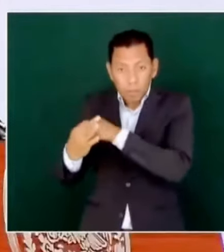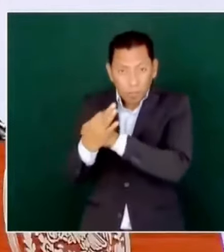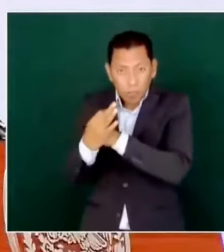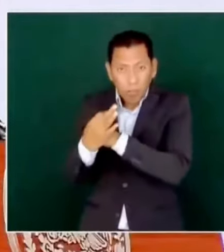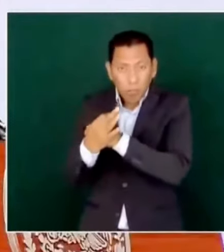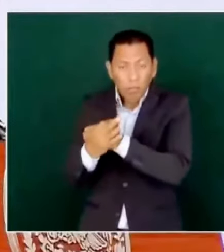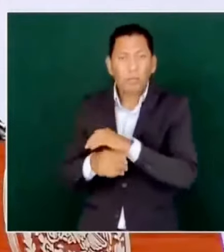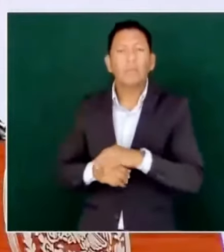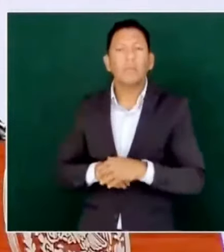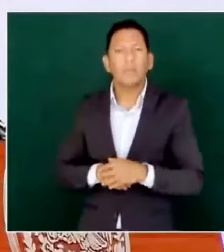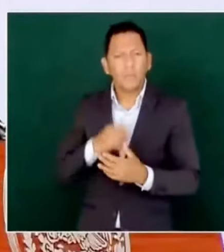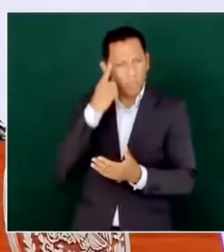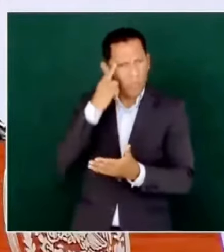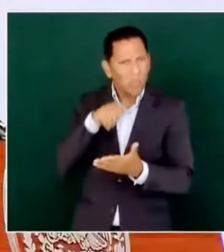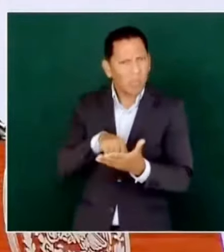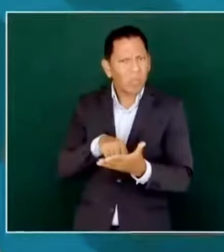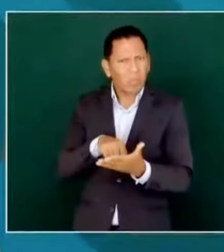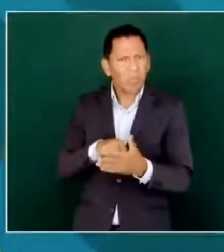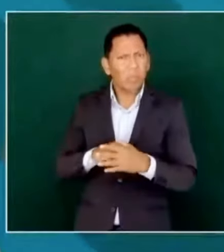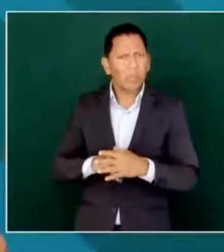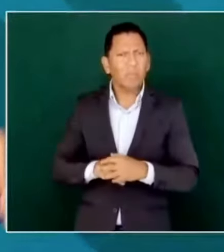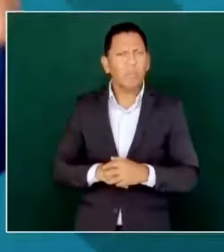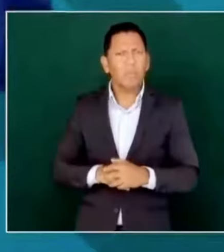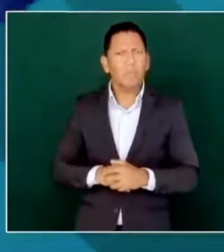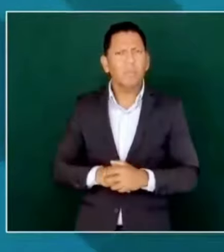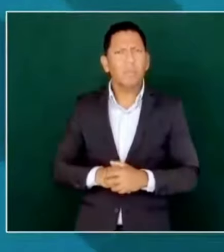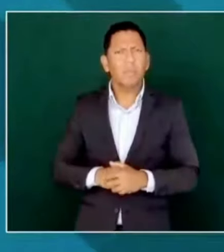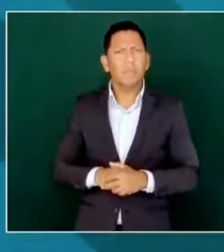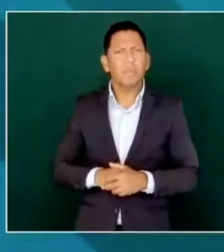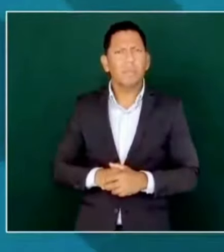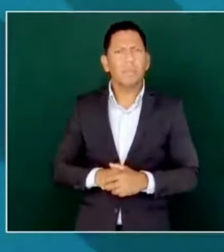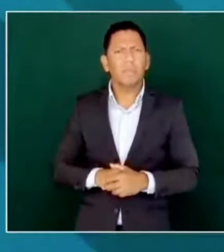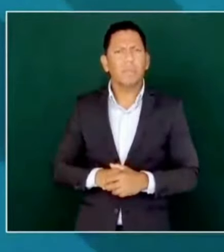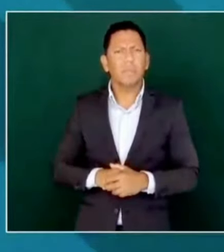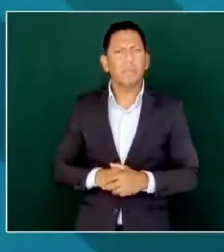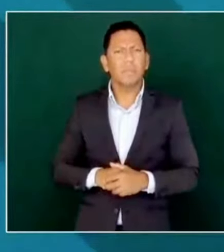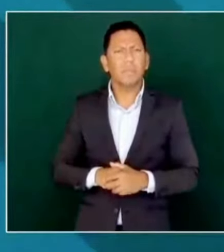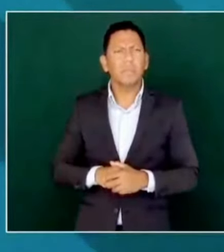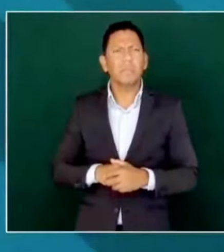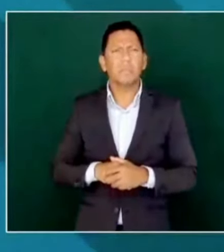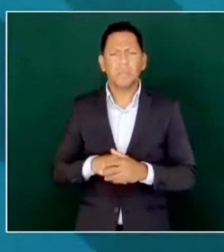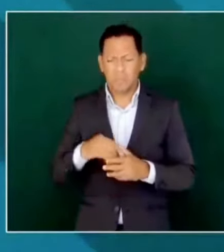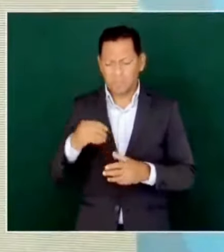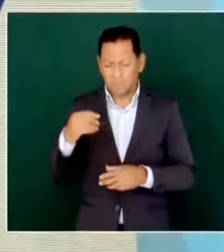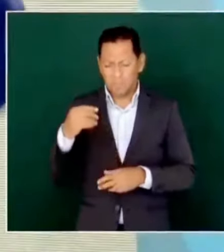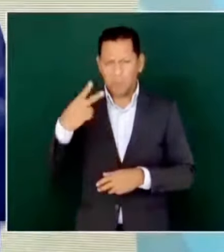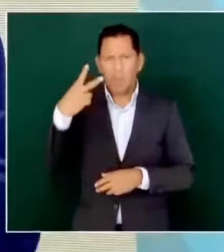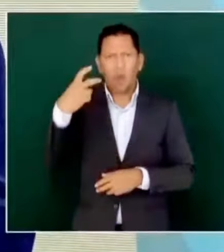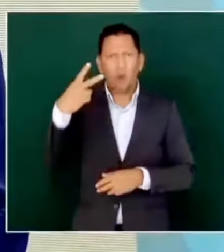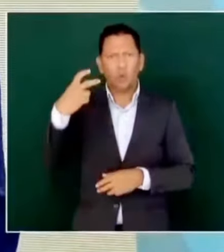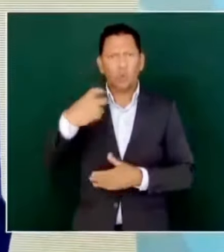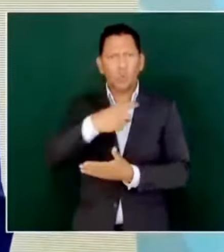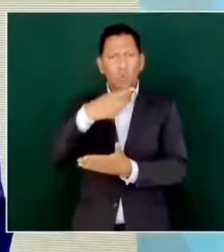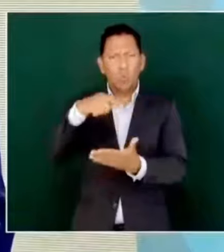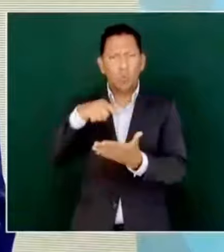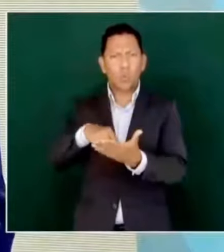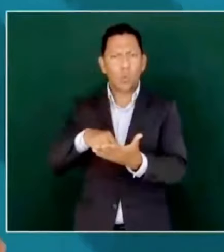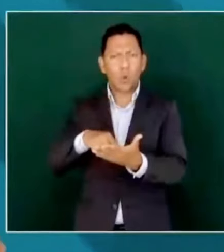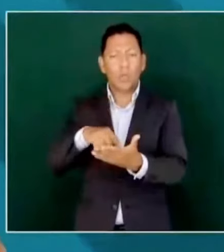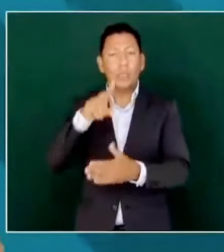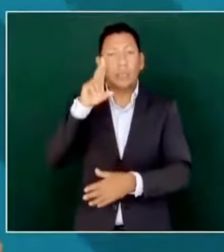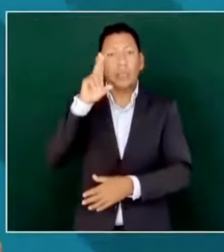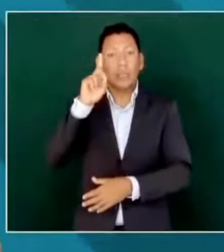Creo que le sacamos al segundo lugar 30